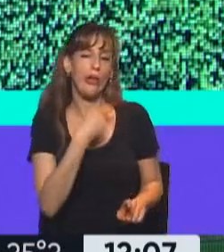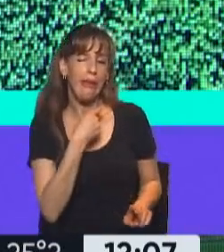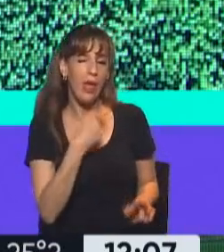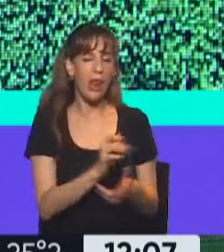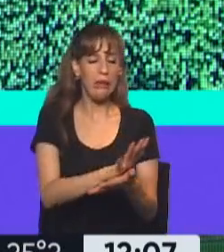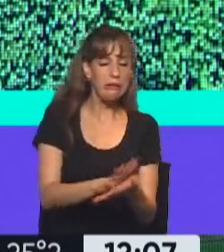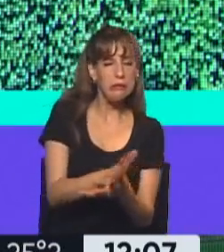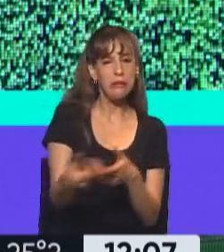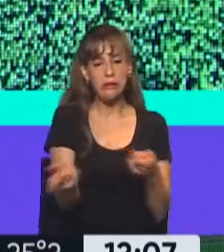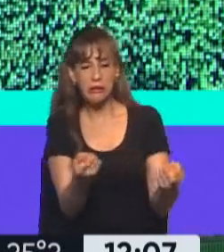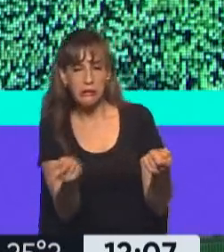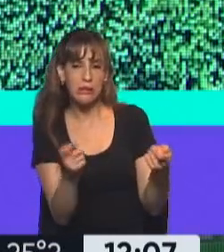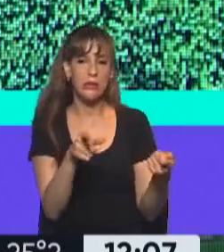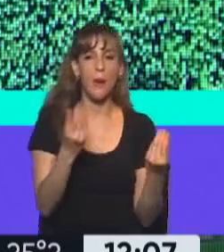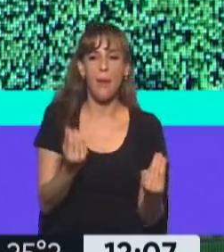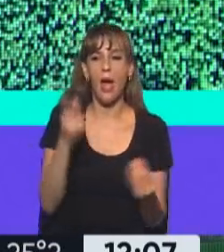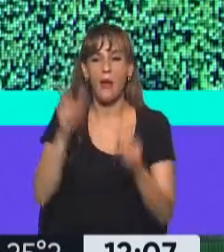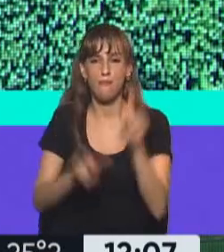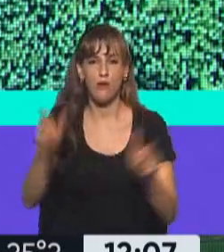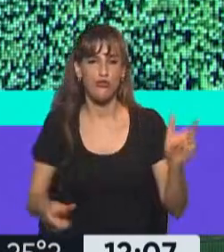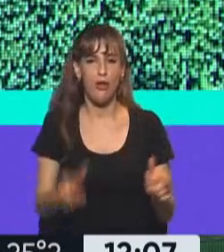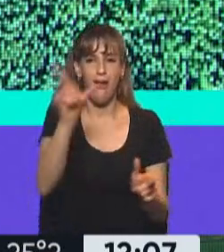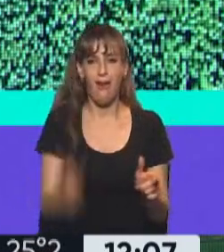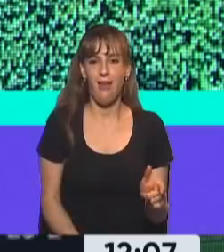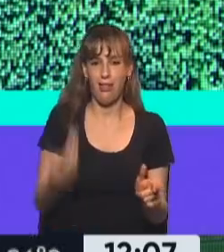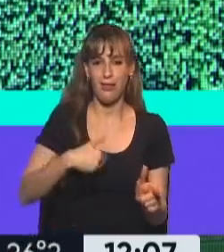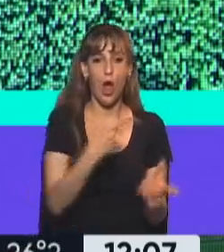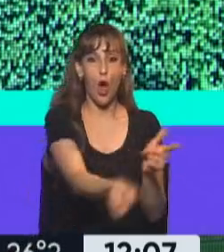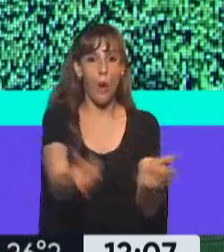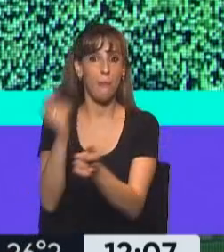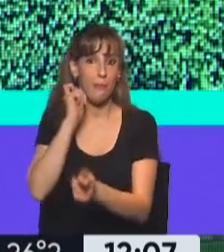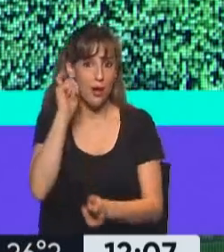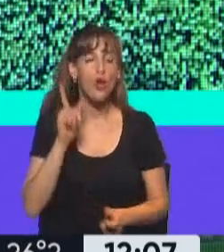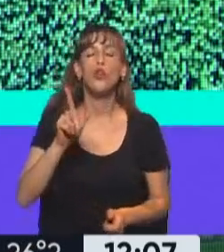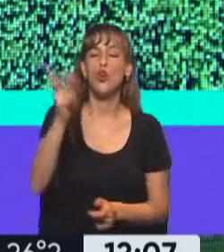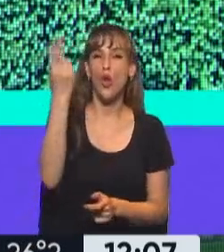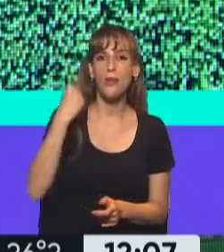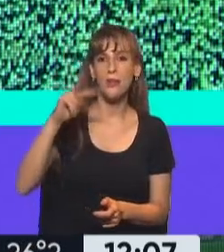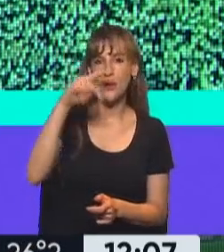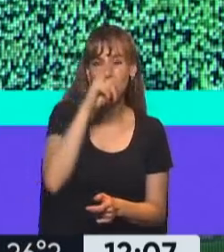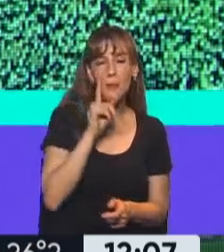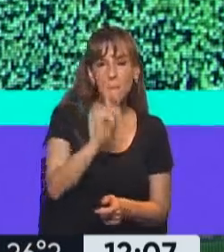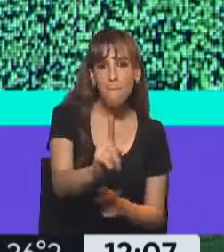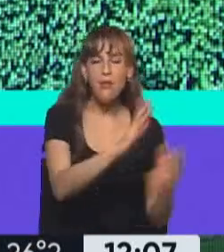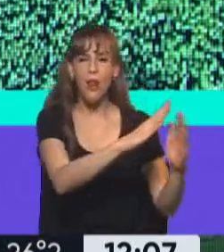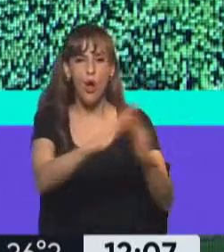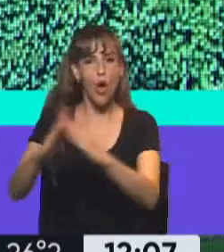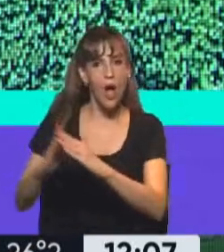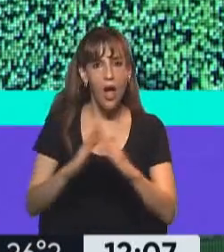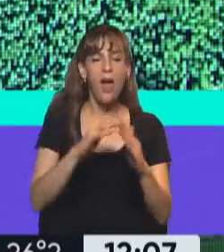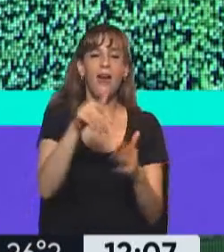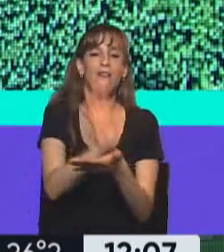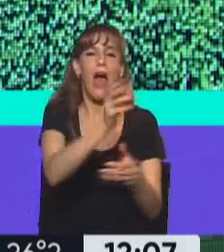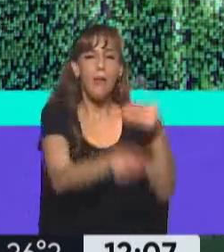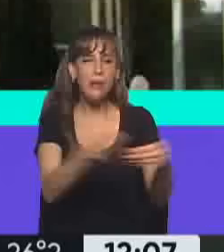contenerlo para que esté al alcance de la mesa de los argentinos. Vos pensá que 927.000 hogares en la República Argentina cobran menos